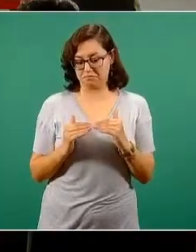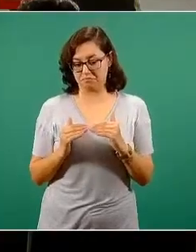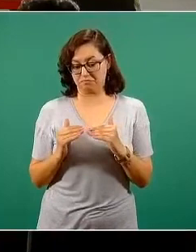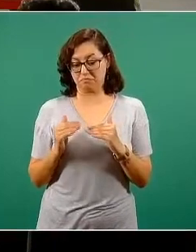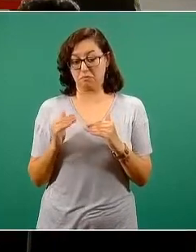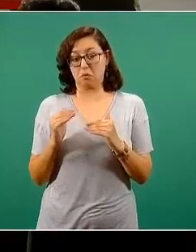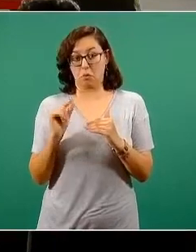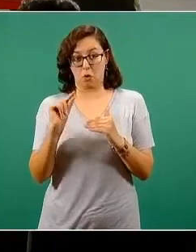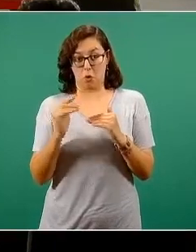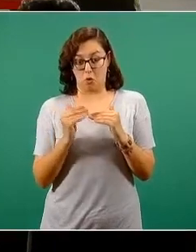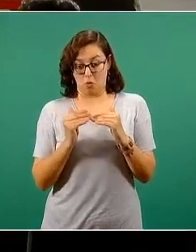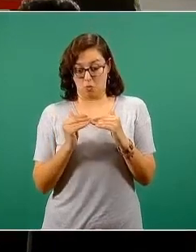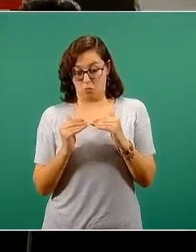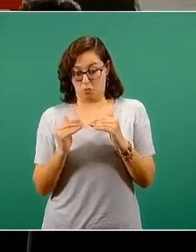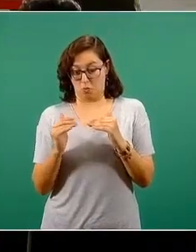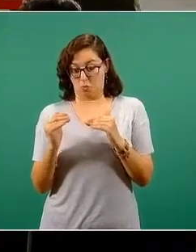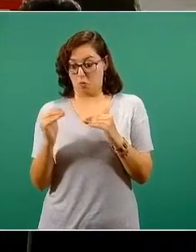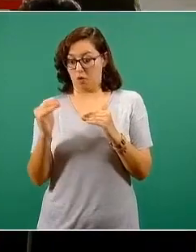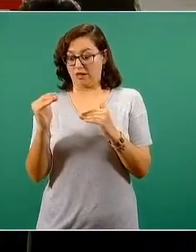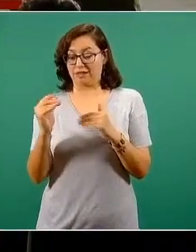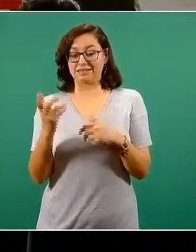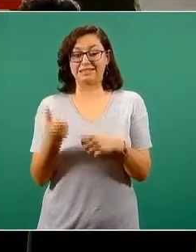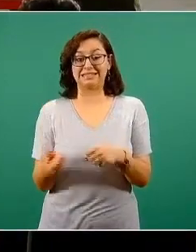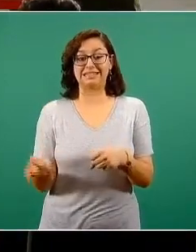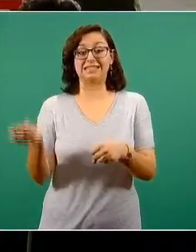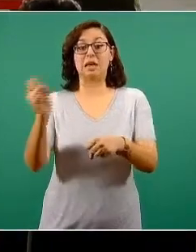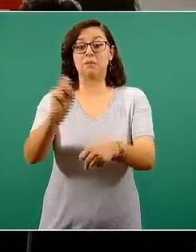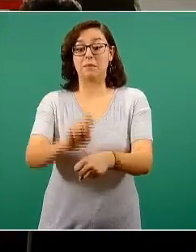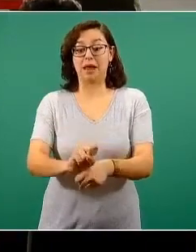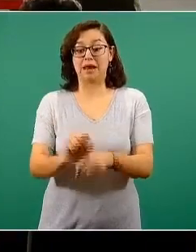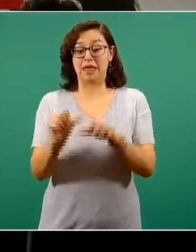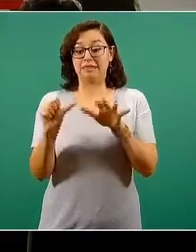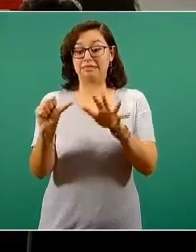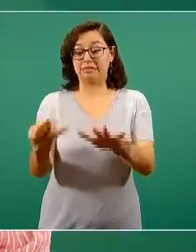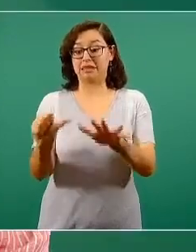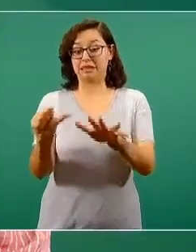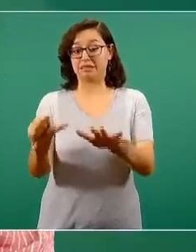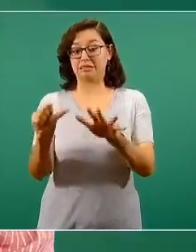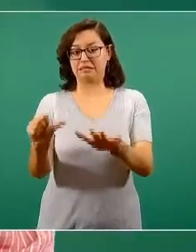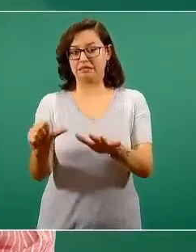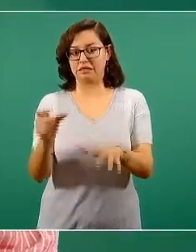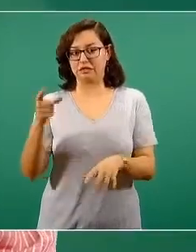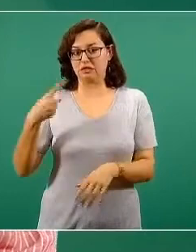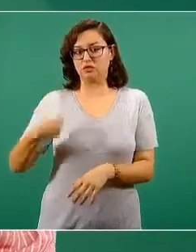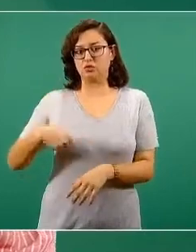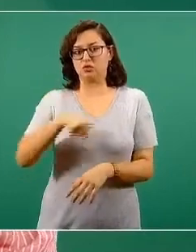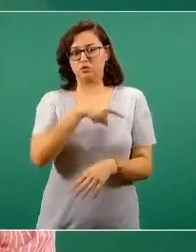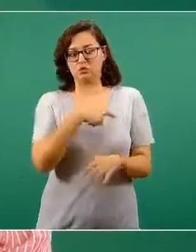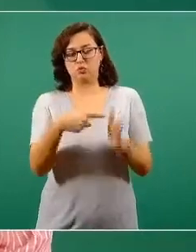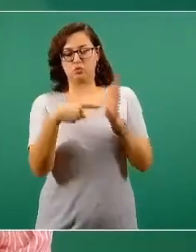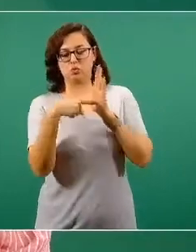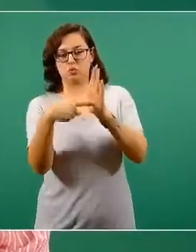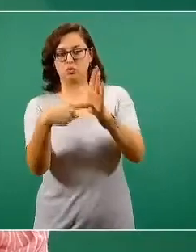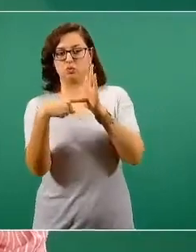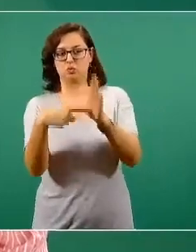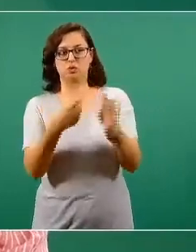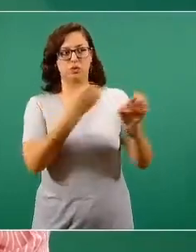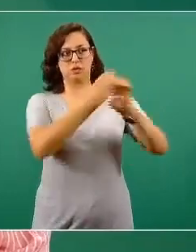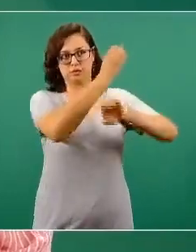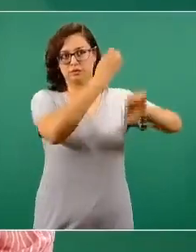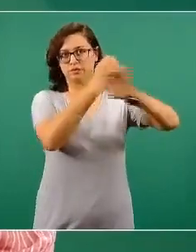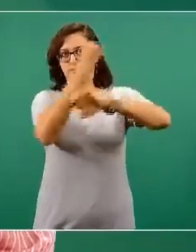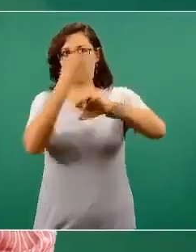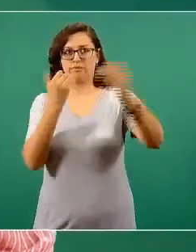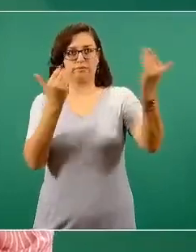insisto, en este momento estamos en la 17, a lo largo de la Semana 16 estuvimos mostrando las curvas epidémicas de